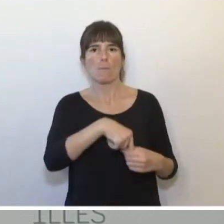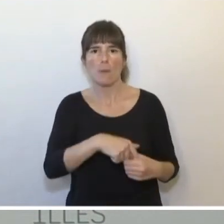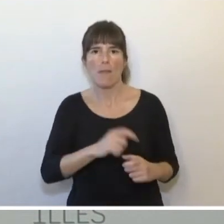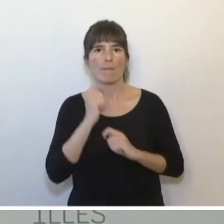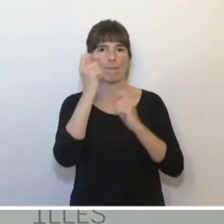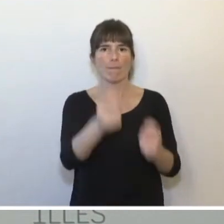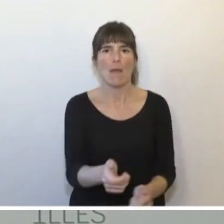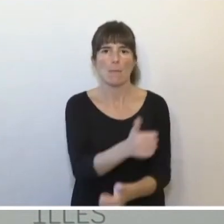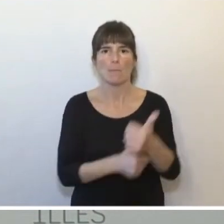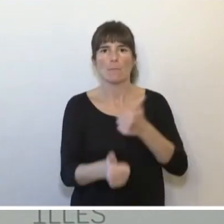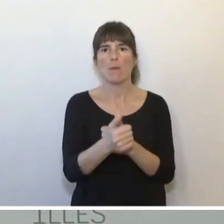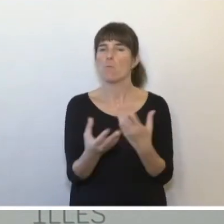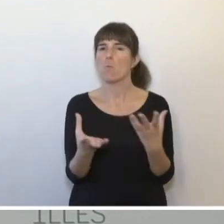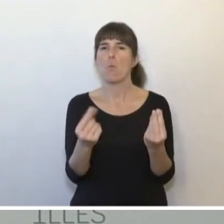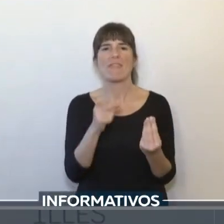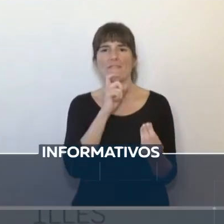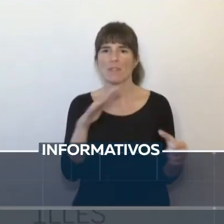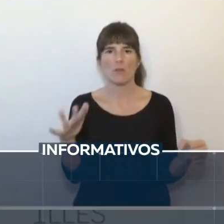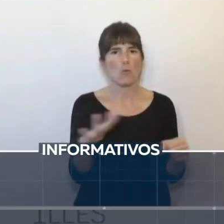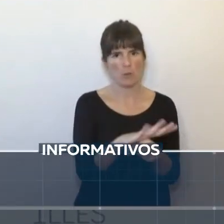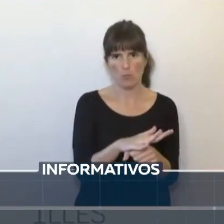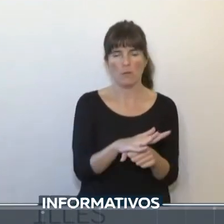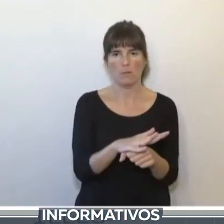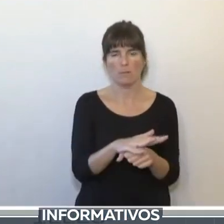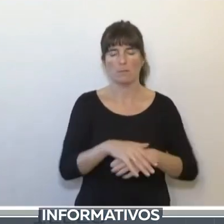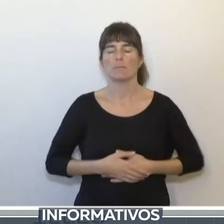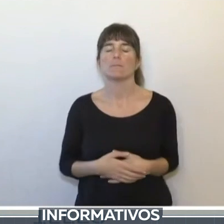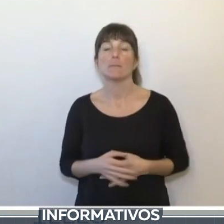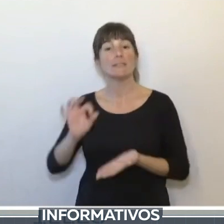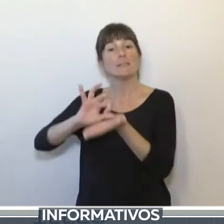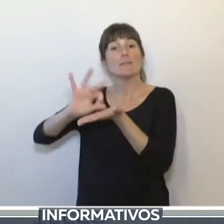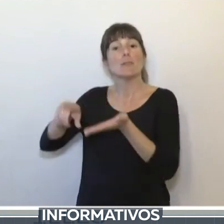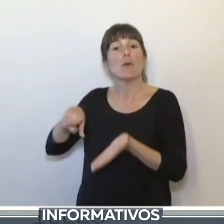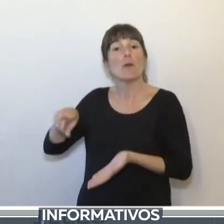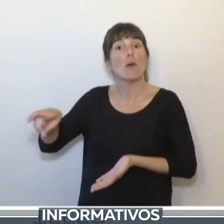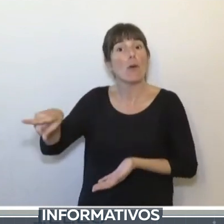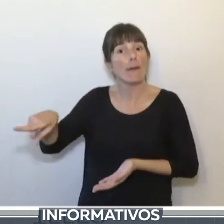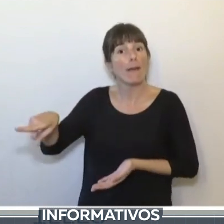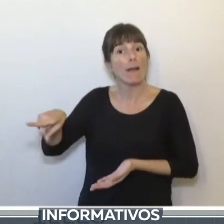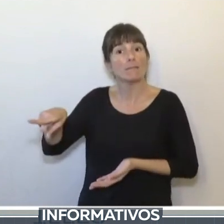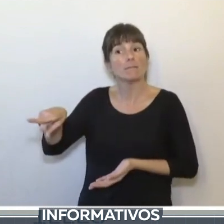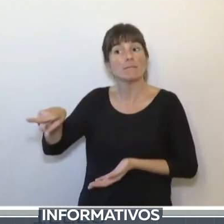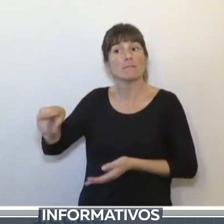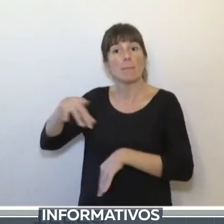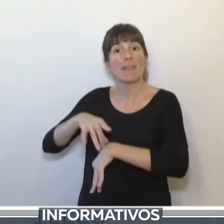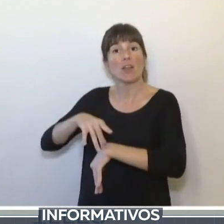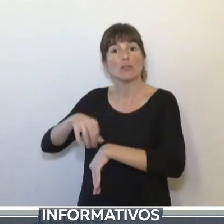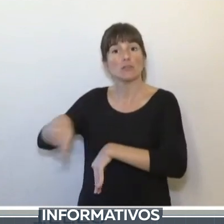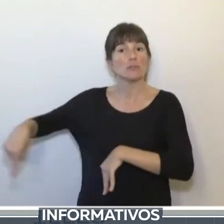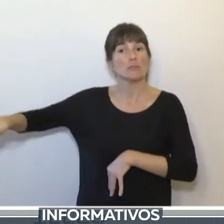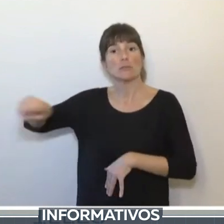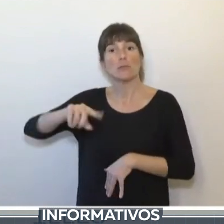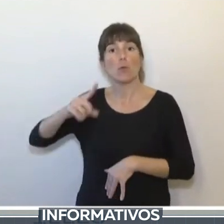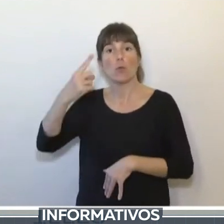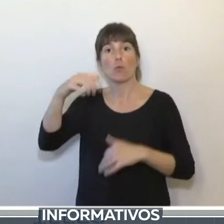La declaración de las plazas de muy difícil cobertura del servicio de oncología entrará en vigor el día 1 de octubre